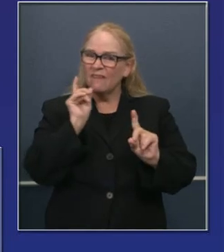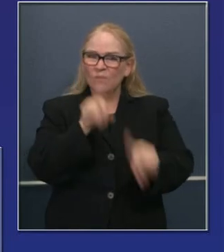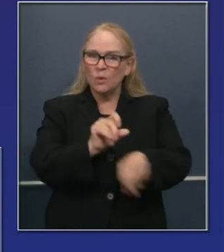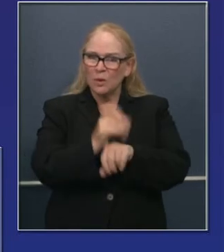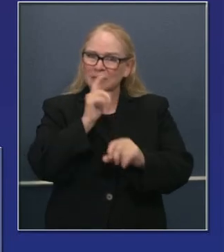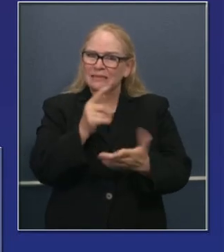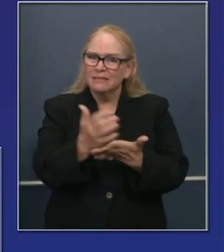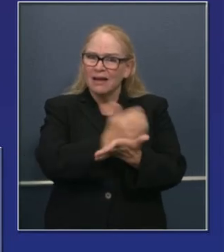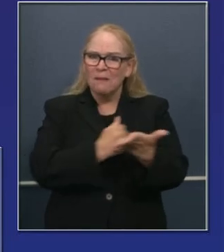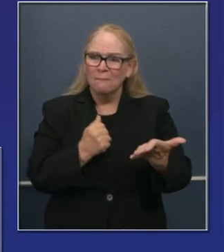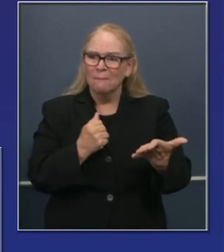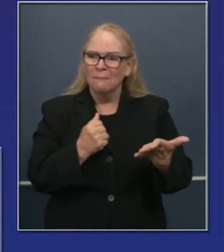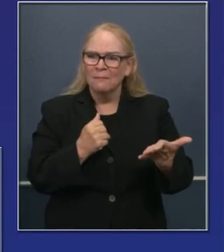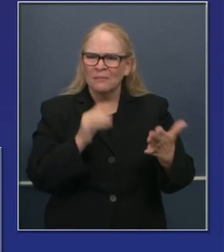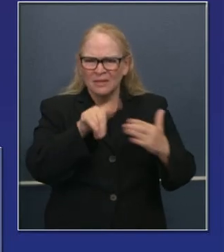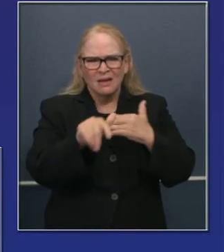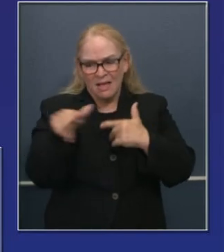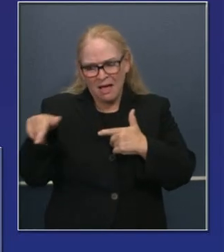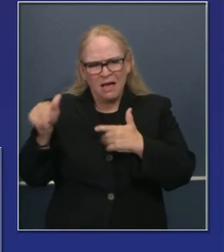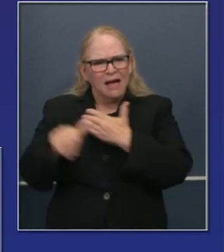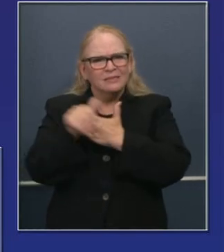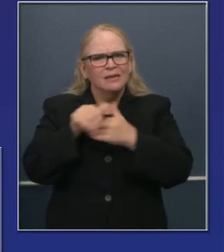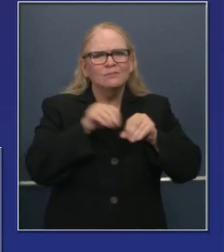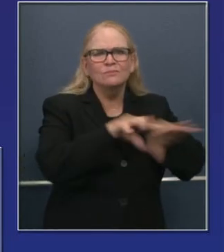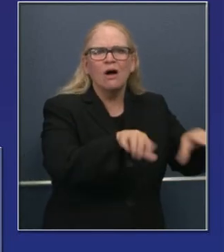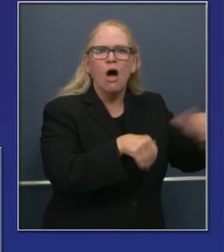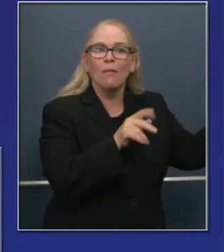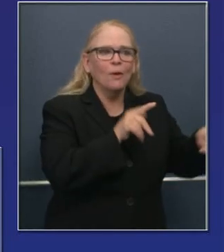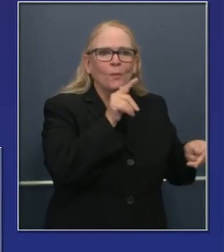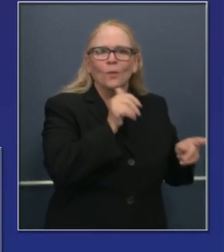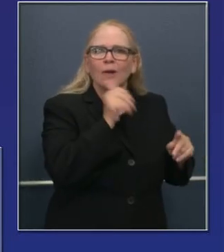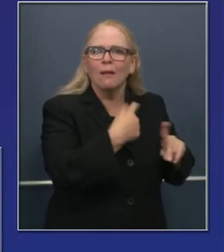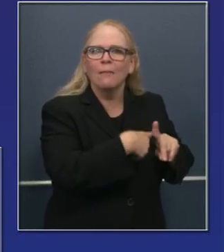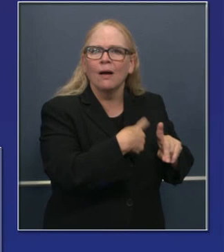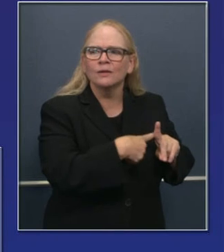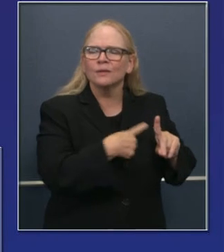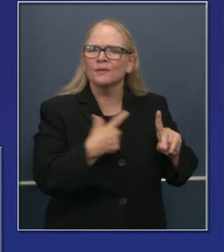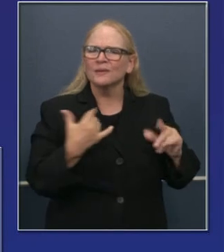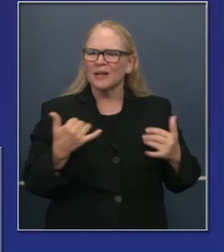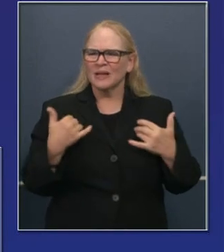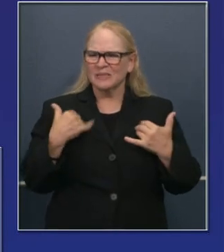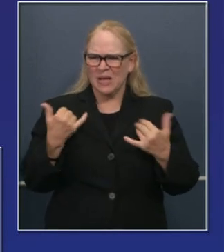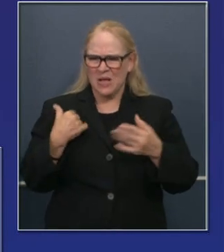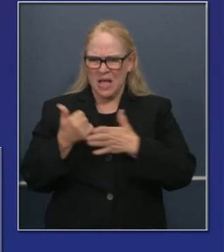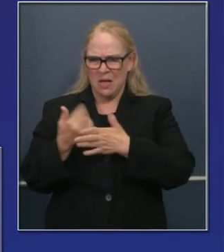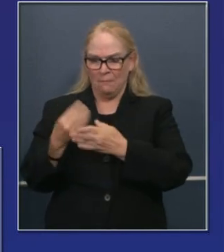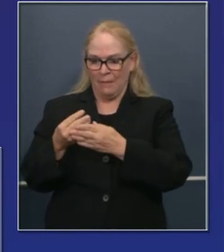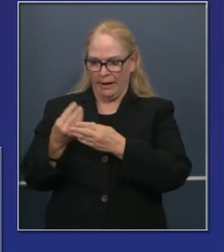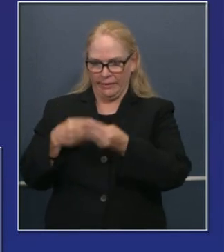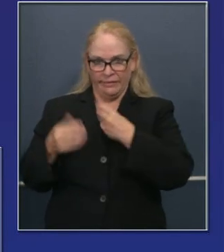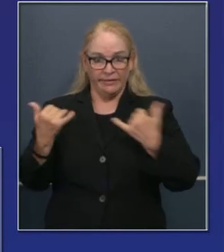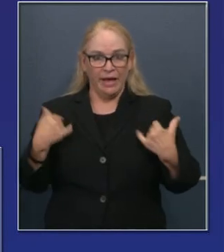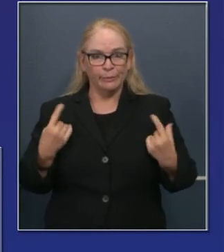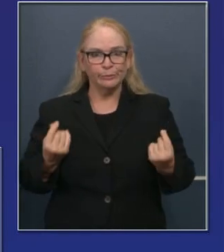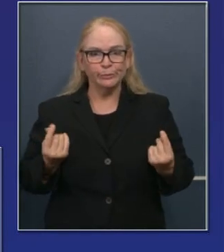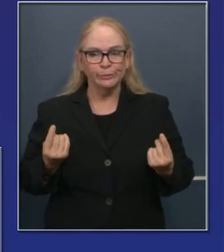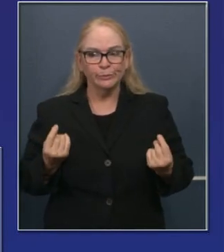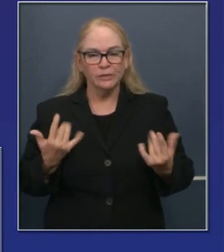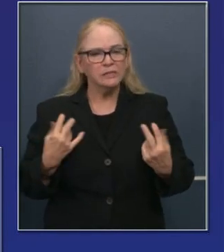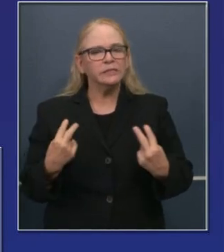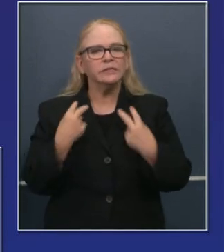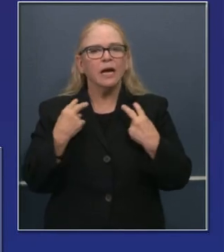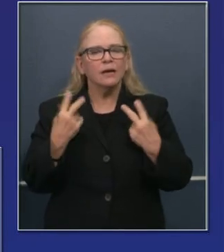positivo arriesgando a otros, pero lo hacen por desesperación para ganarse la vida. Es fundamental en nuestros